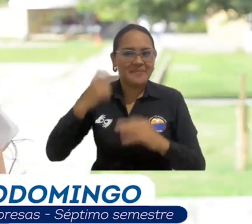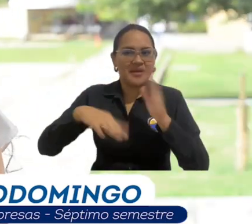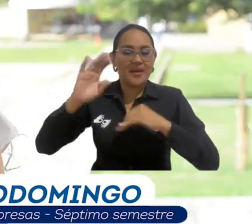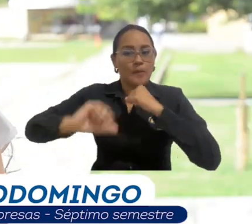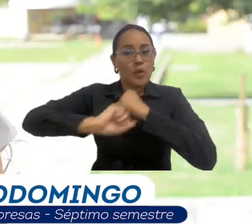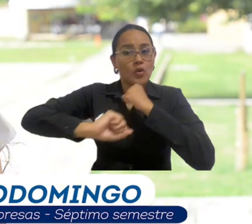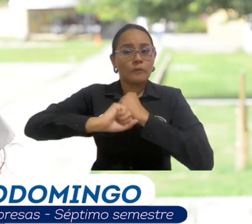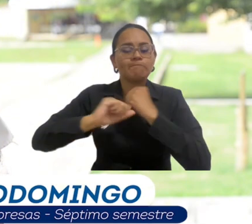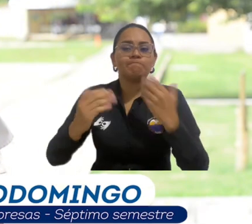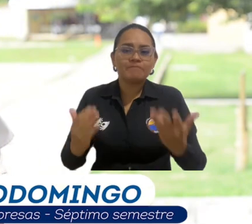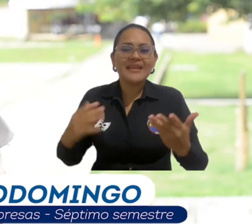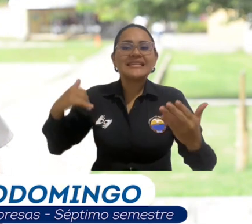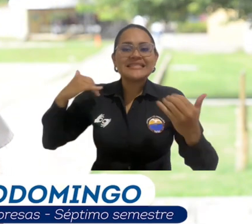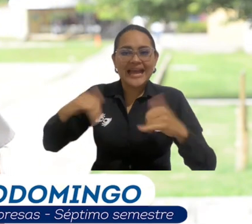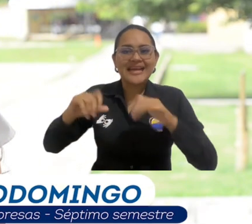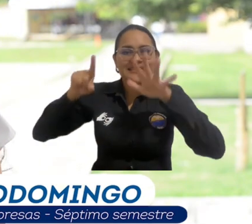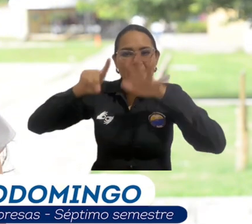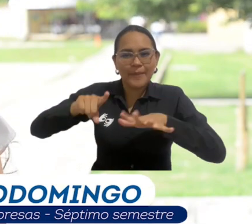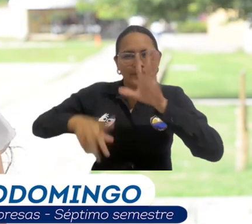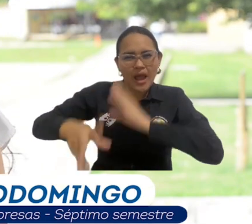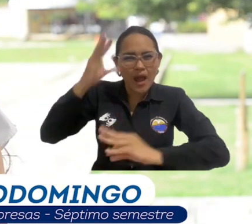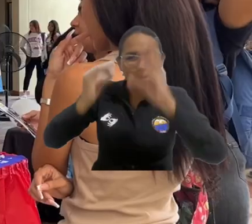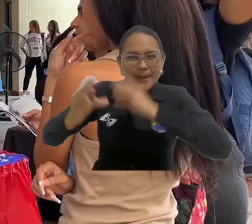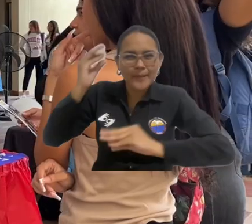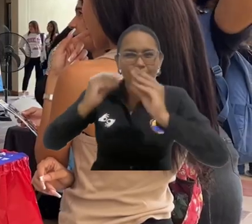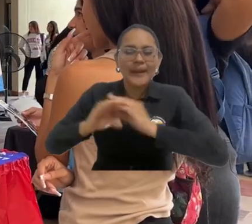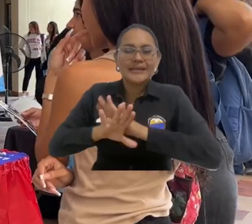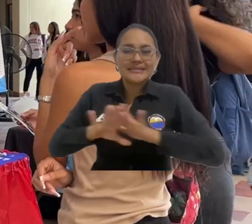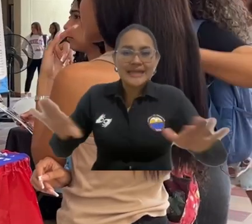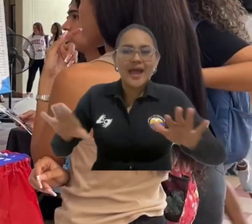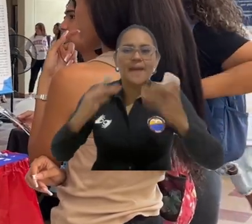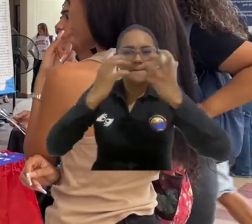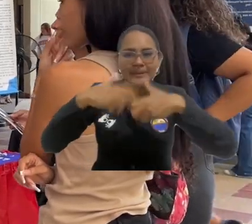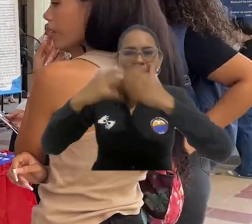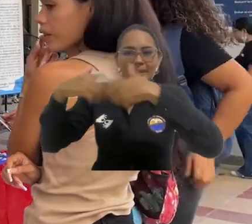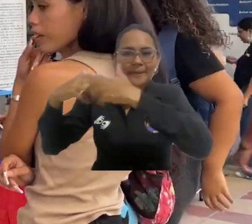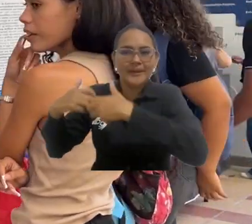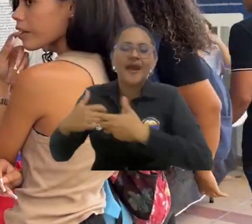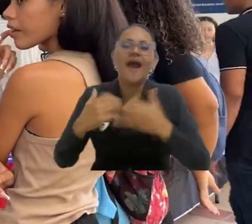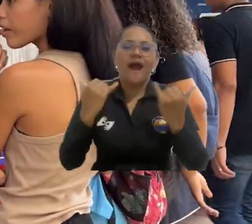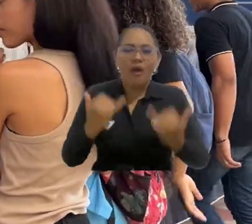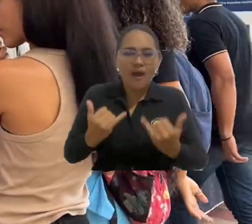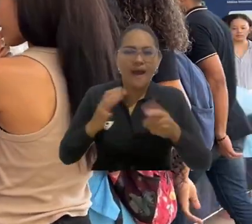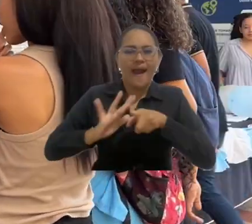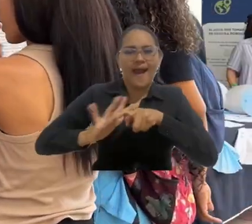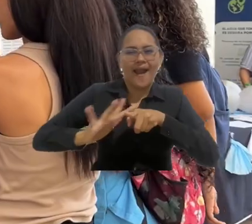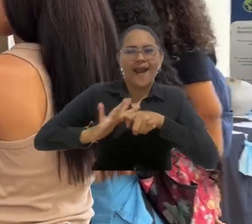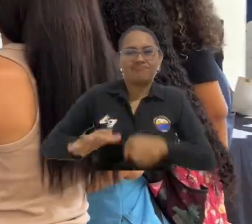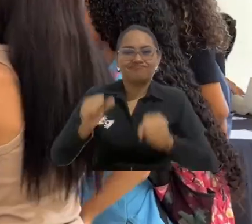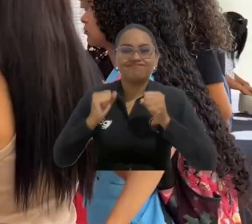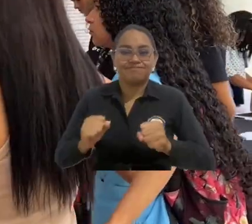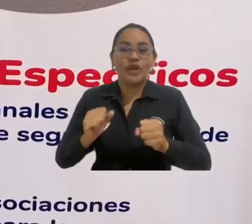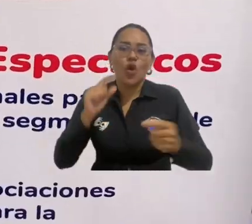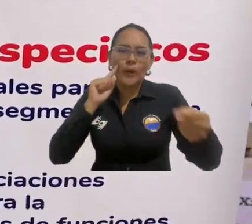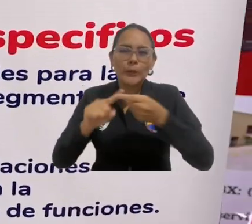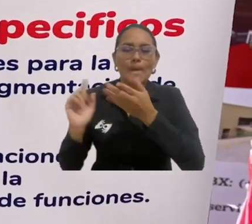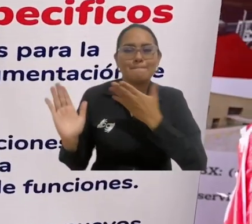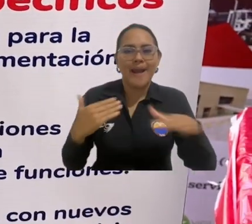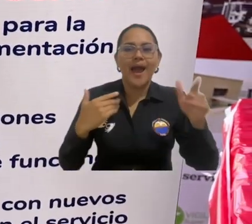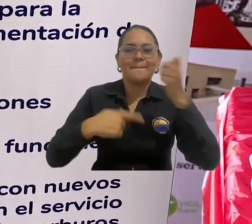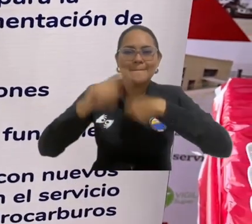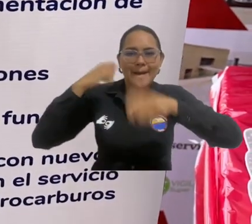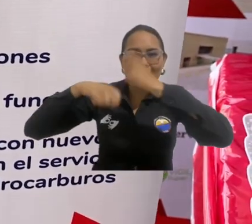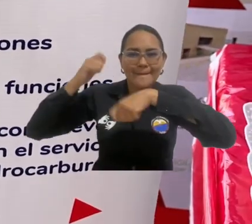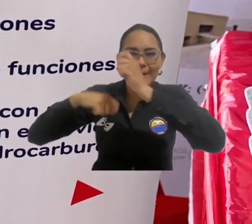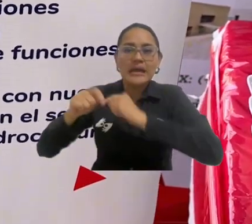es poner en práctica todo lo que aprendimos a lo largo del semestre en las diferentes empresas que escogimos para realizar nuestro plan de marketing. Además de